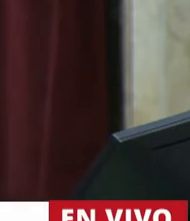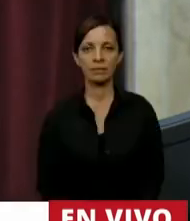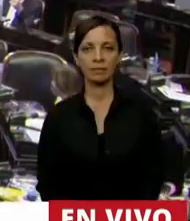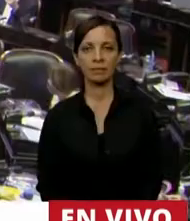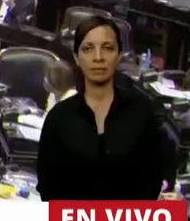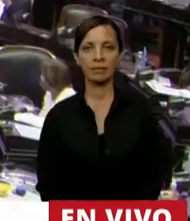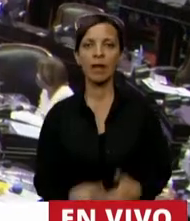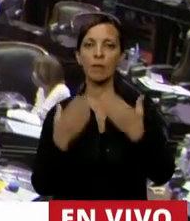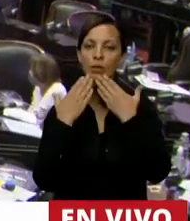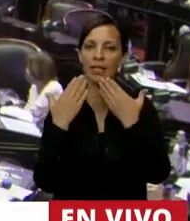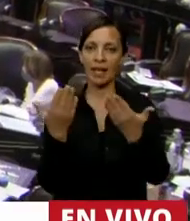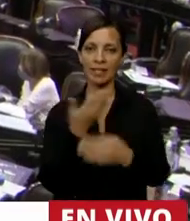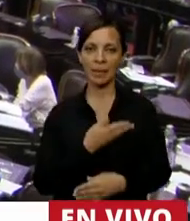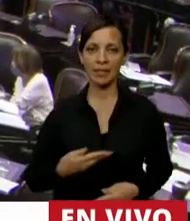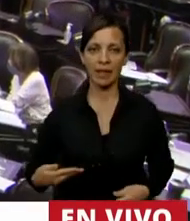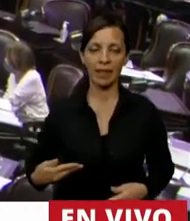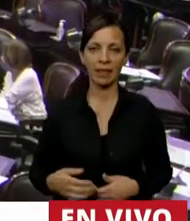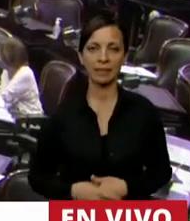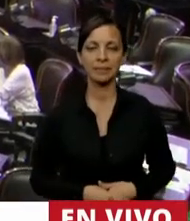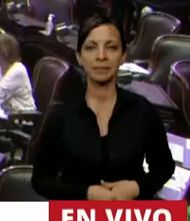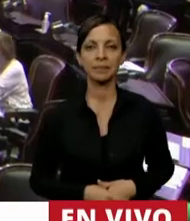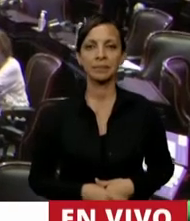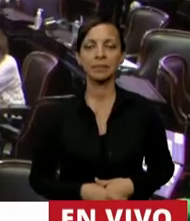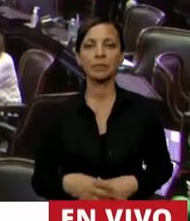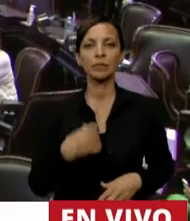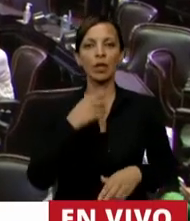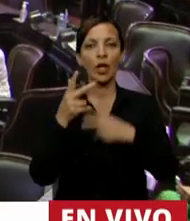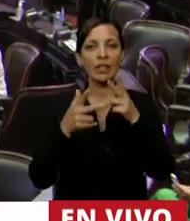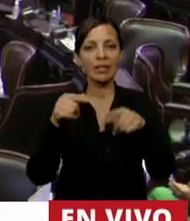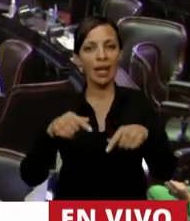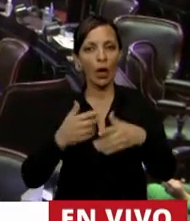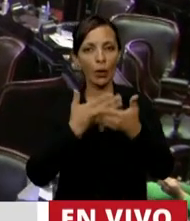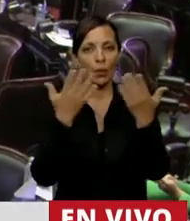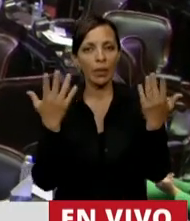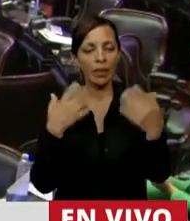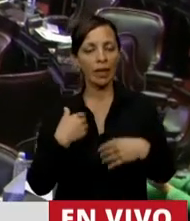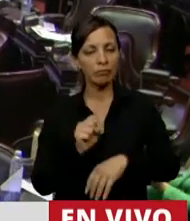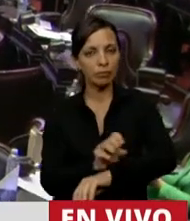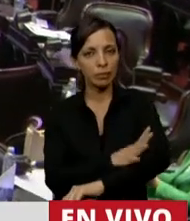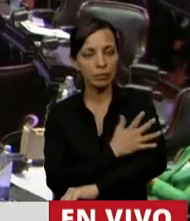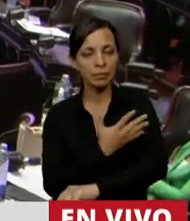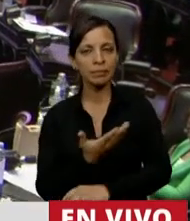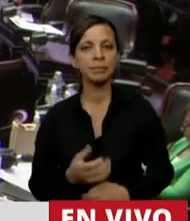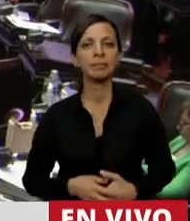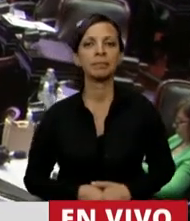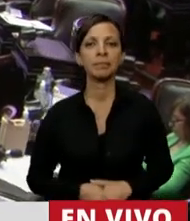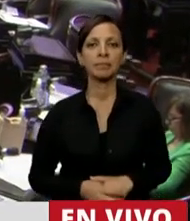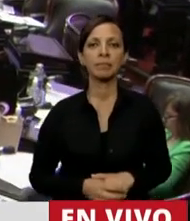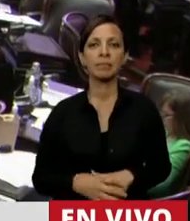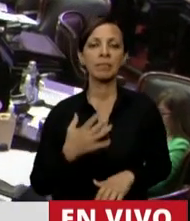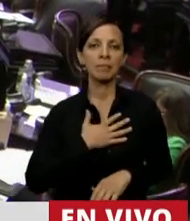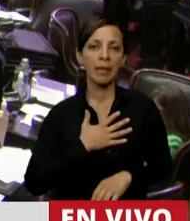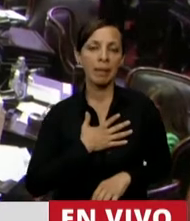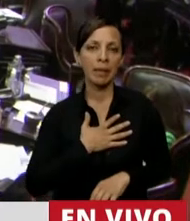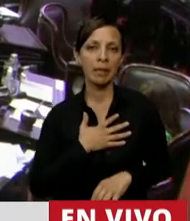Muchas gracias, señor Presidente. Déjeme decirle que hoy es un día de profunda emoción, para mí